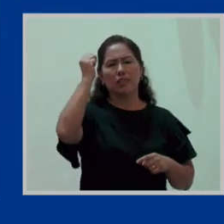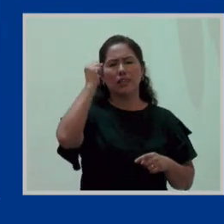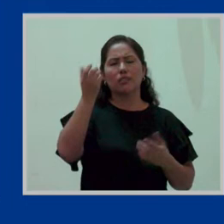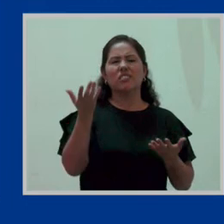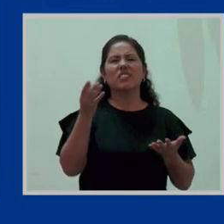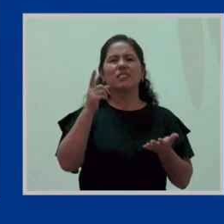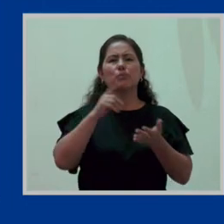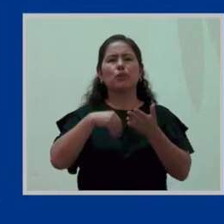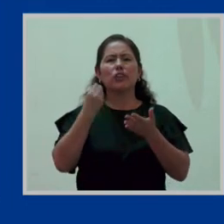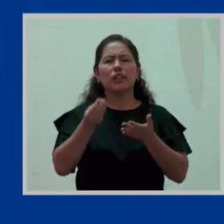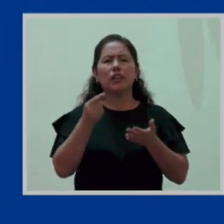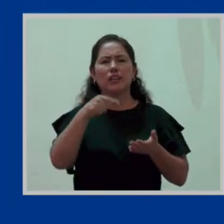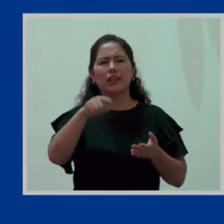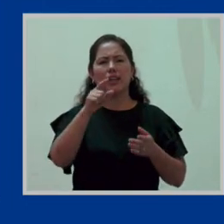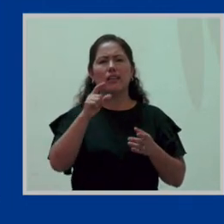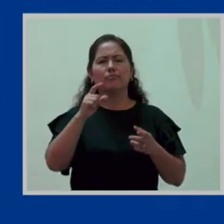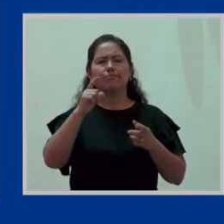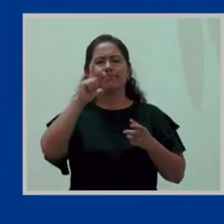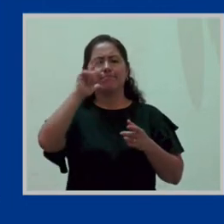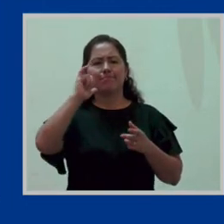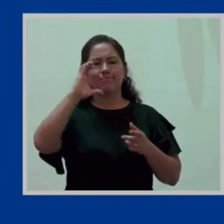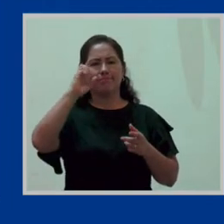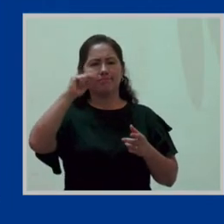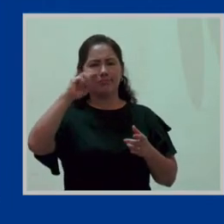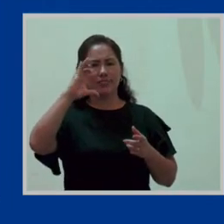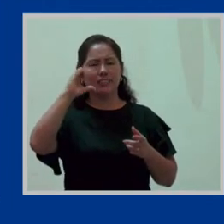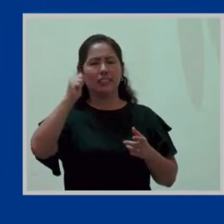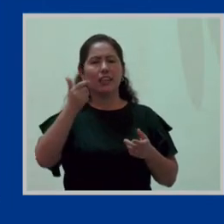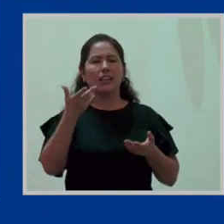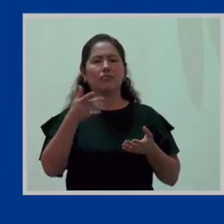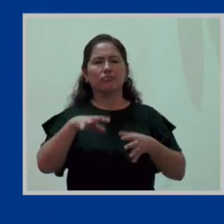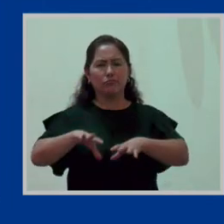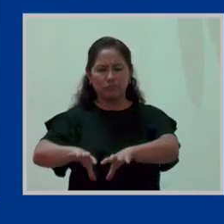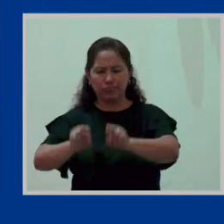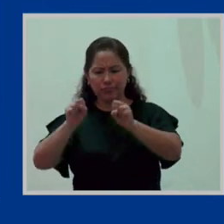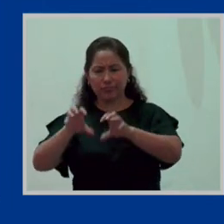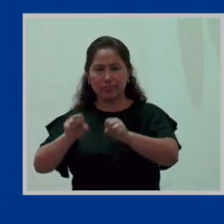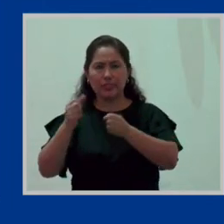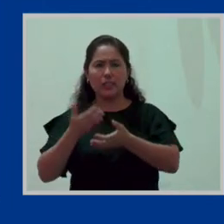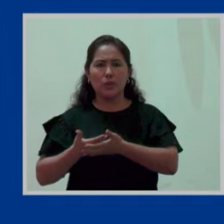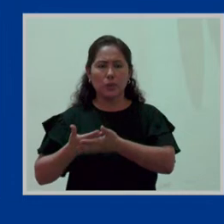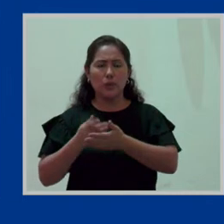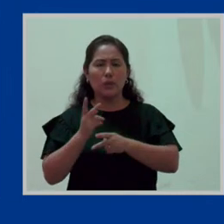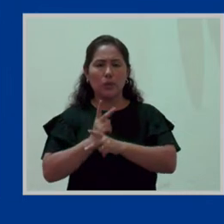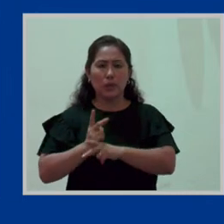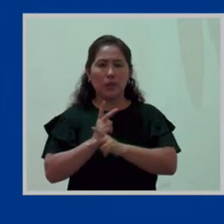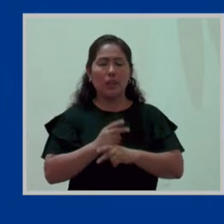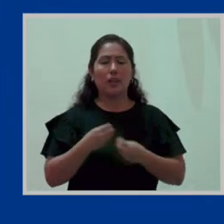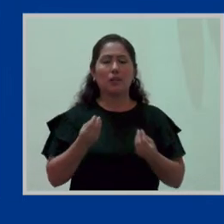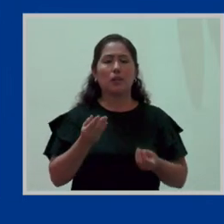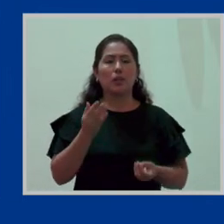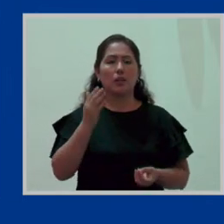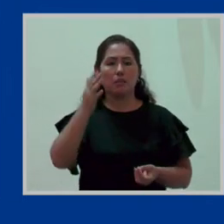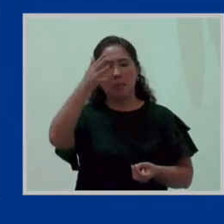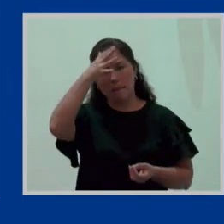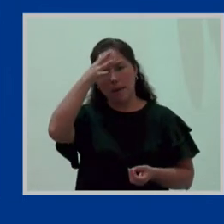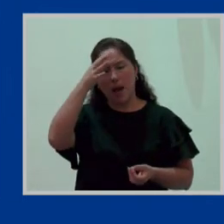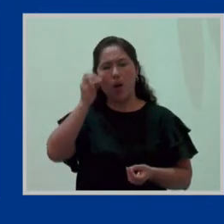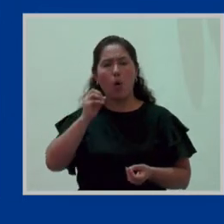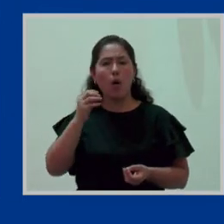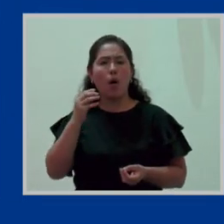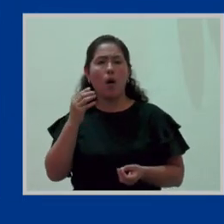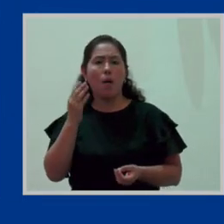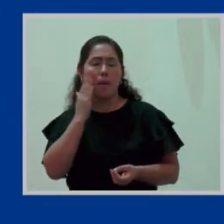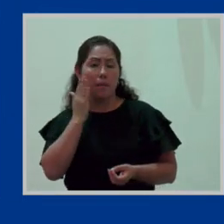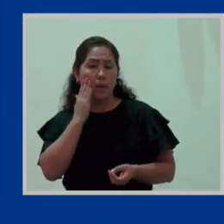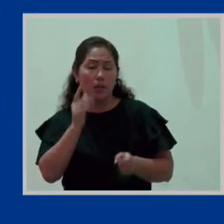¿Por qué? Porque la licencia por adopción puede ser tan solicitada como por la madre adoptante o como por el padre adoptante. No es